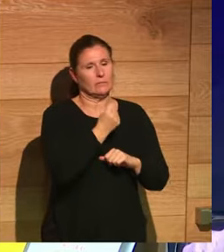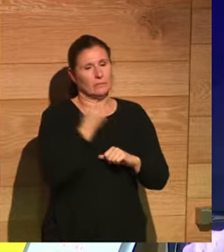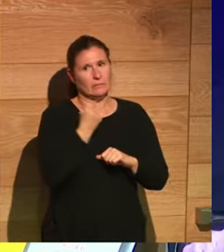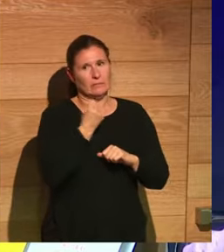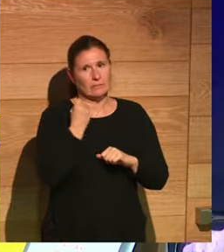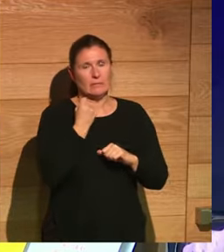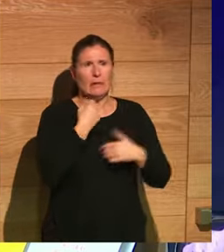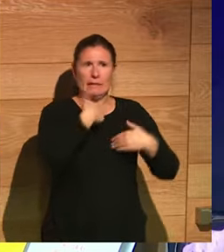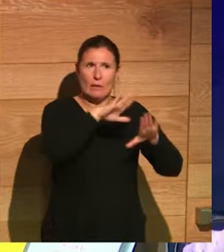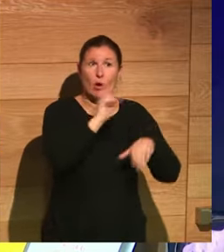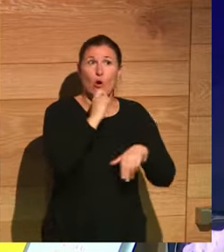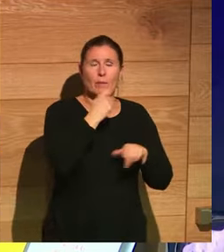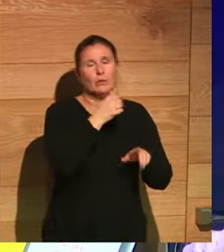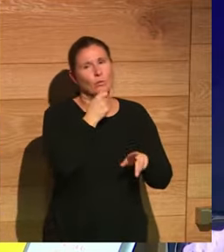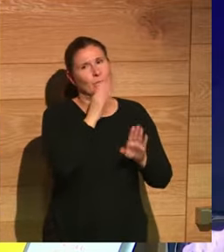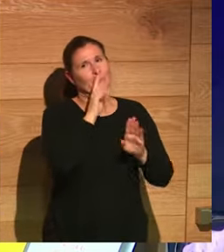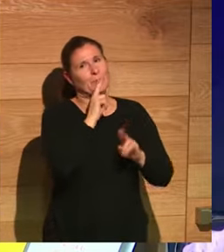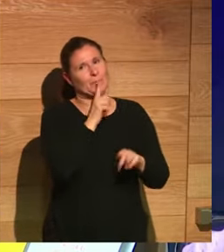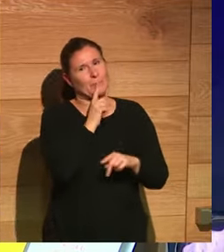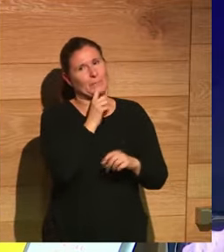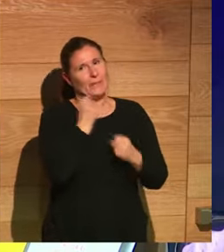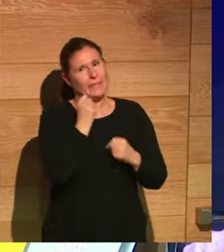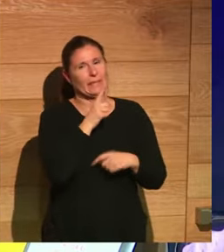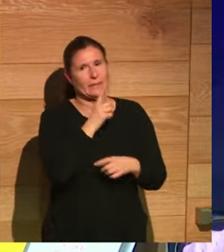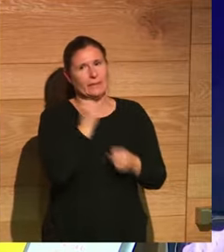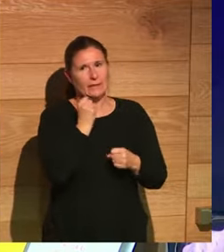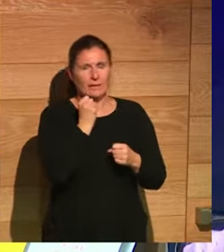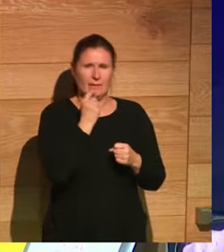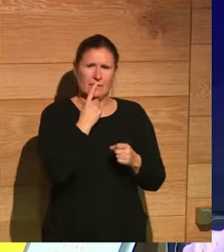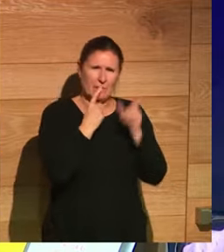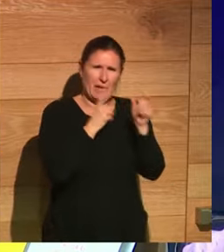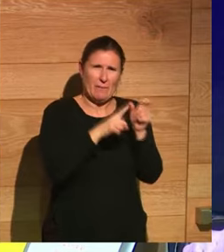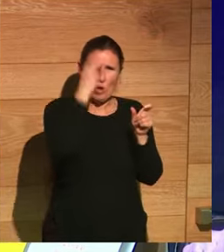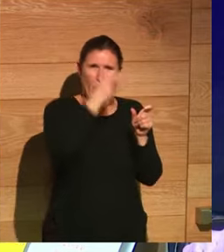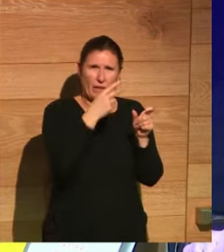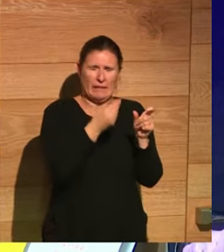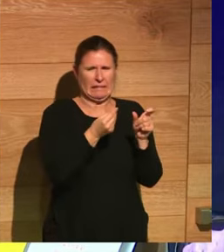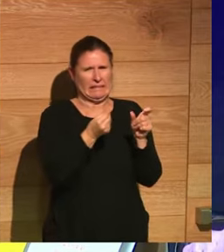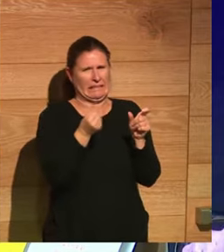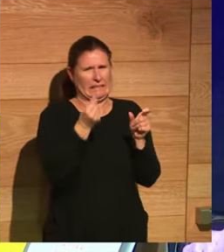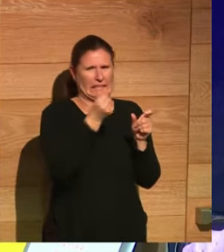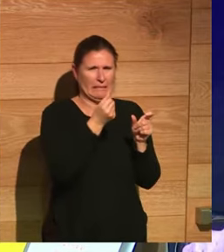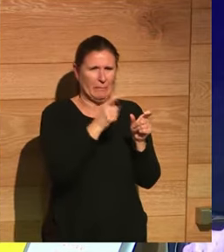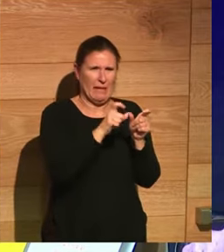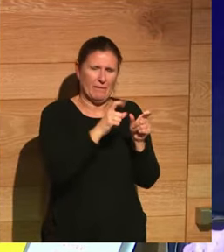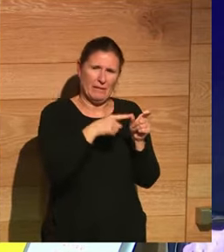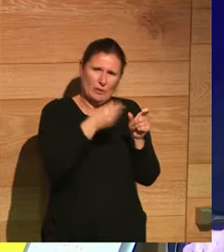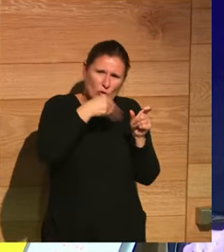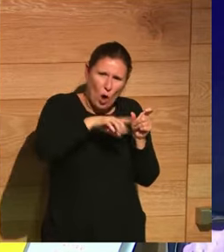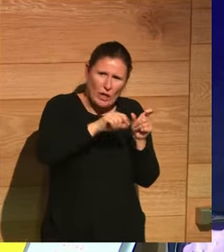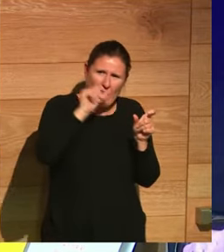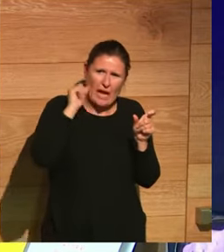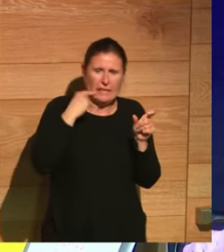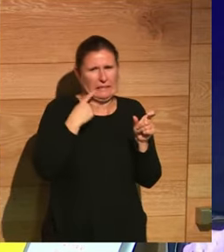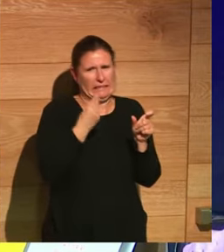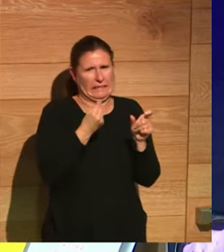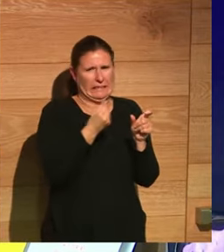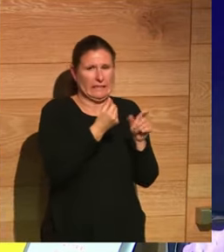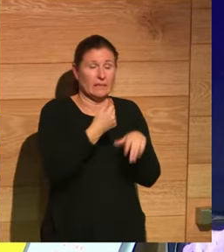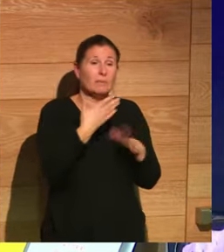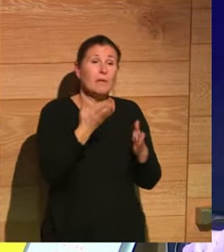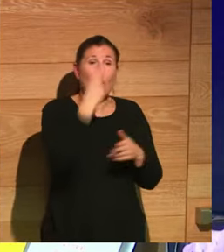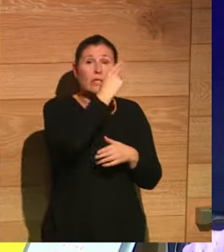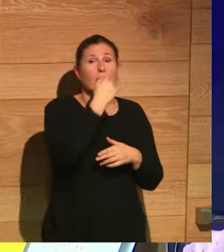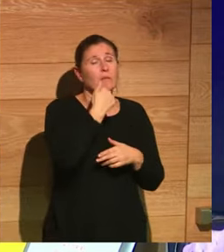digas nada, aunque lo odies. Con lo cual lo de la tolerancia, uff, etimológicamente a mí me da repelús. Pero es verdad que el cristianismo pedía